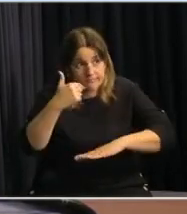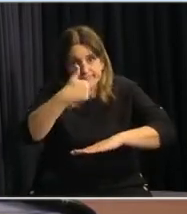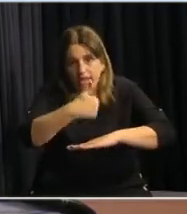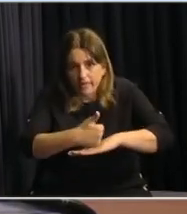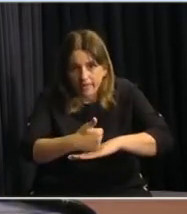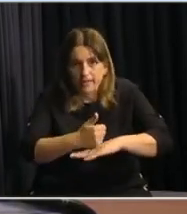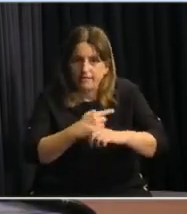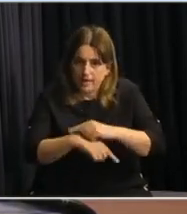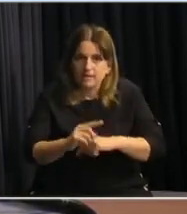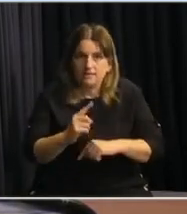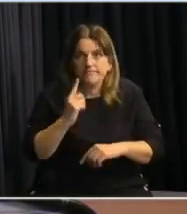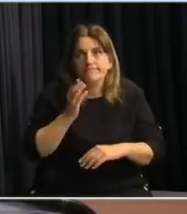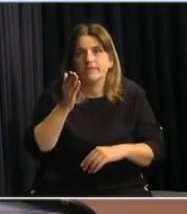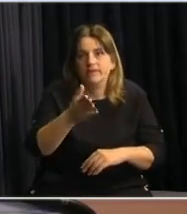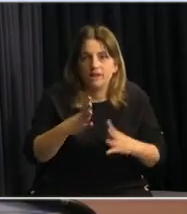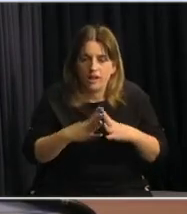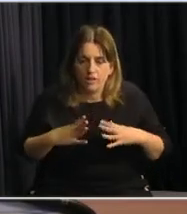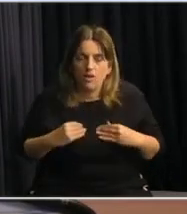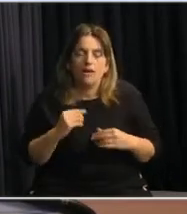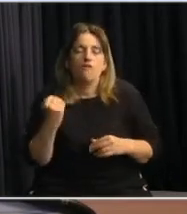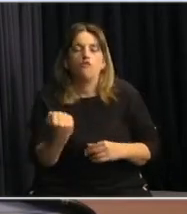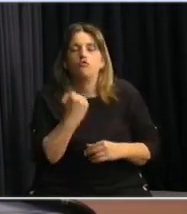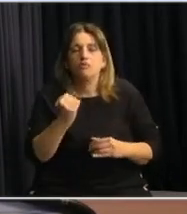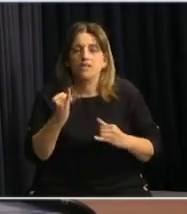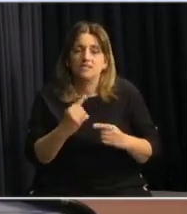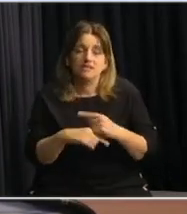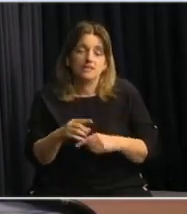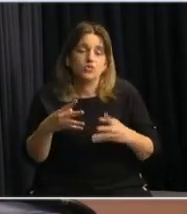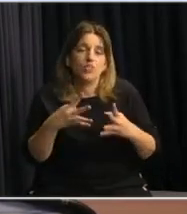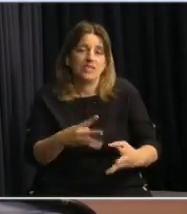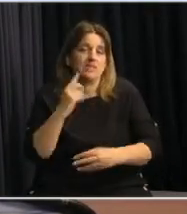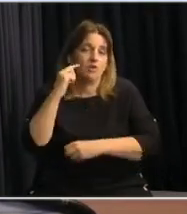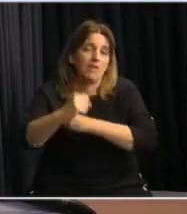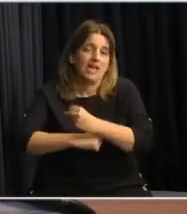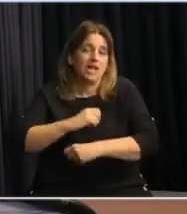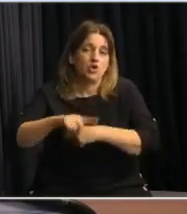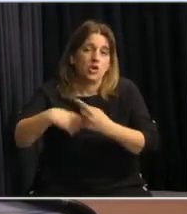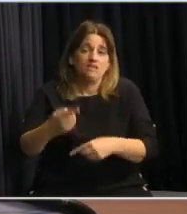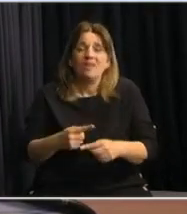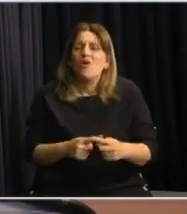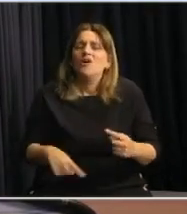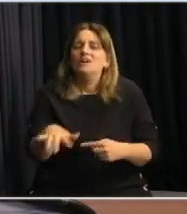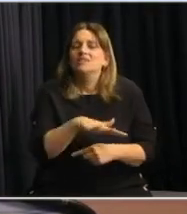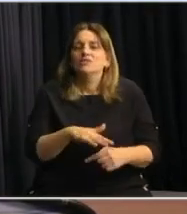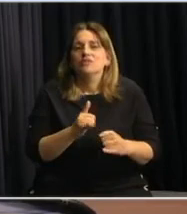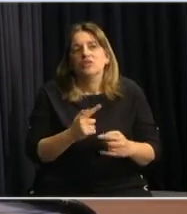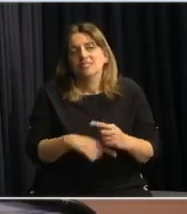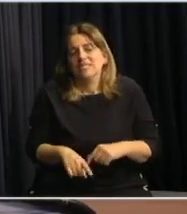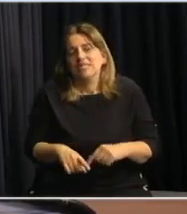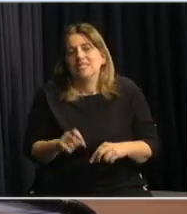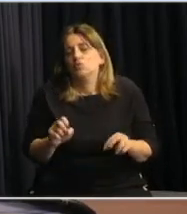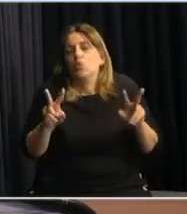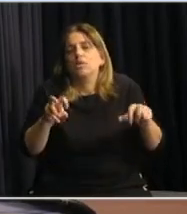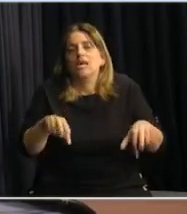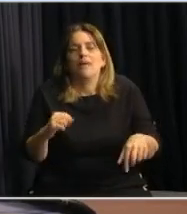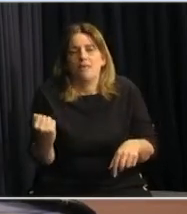juega un rol importante, y creo que es una cuestión y un desafío para el próximo año, por cuestión, asunto, tema